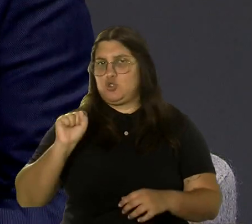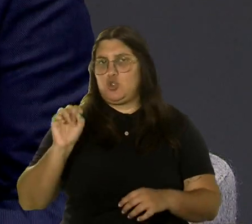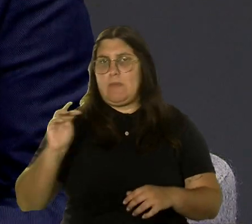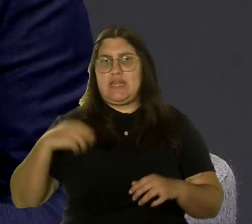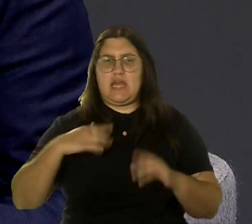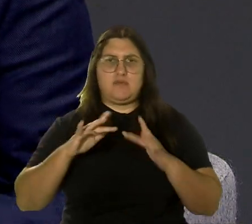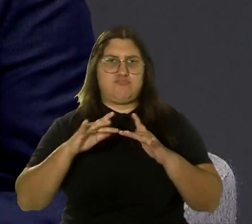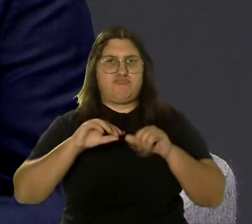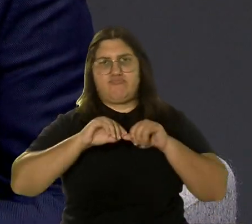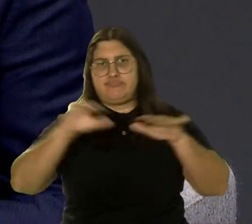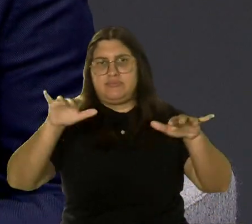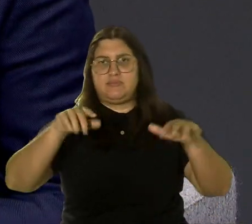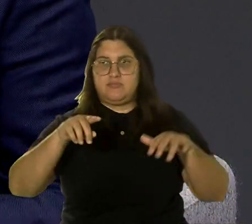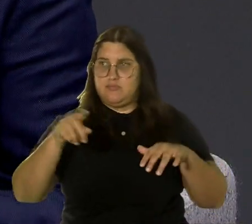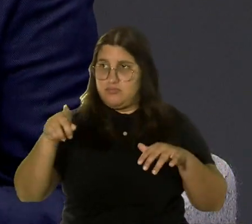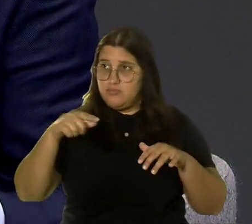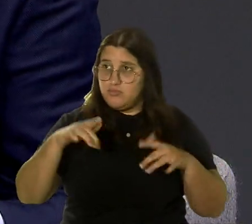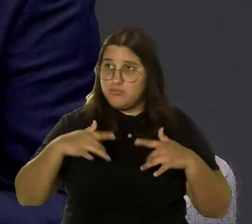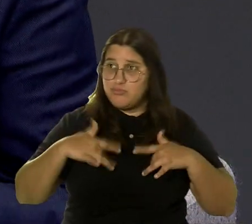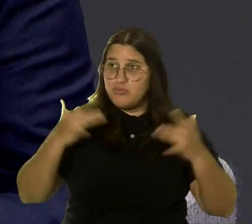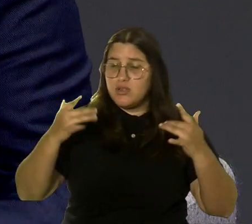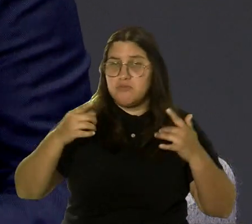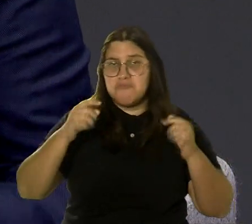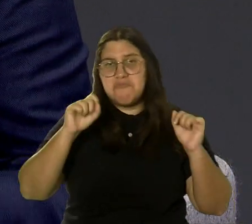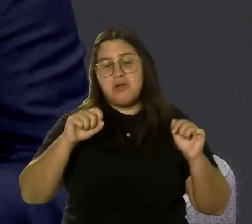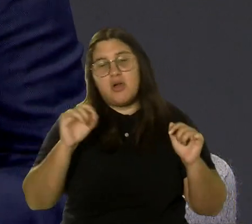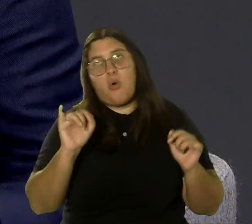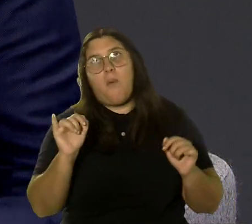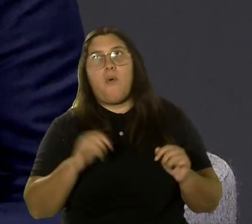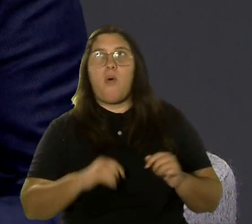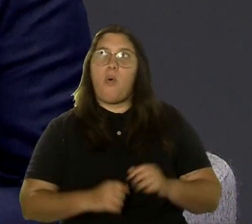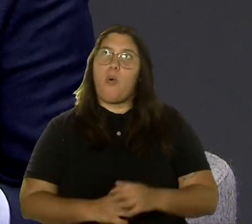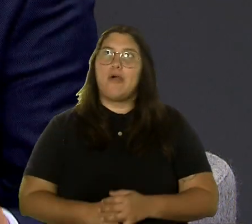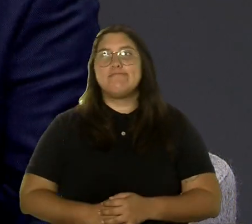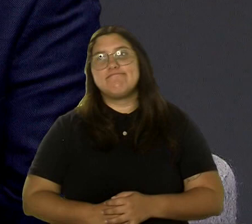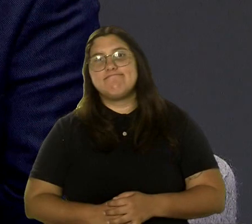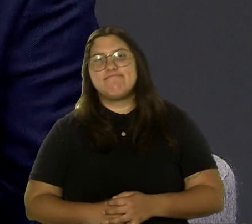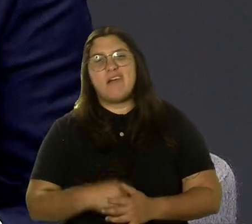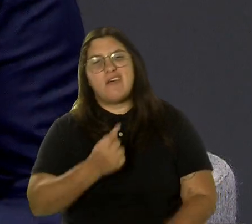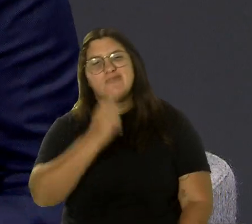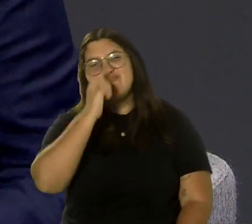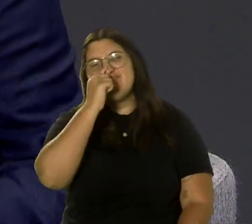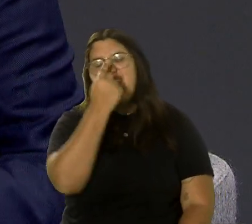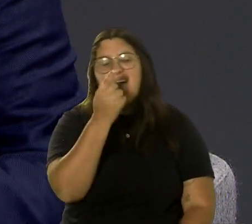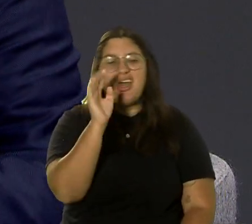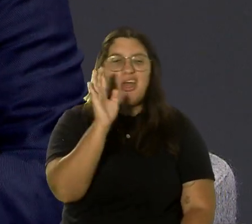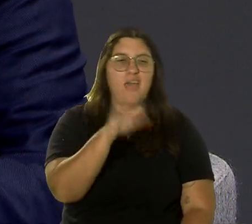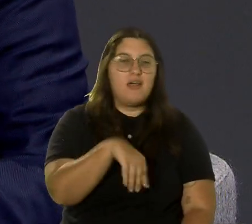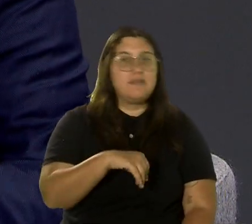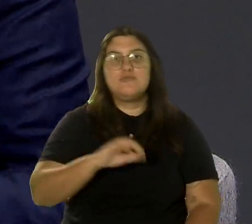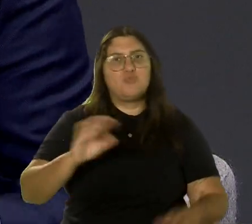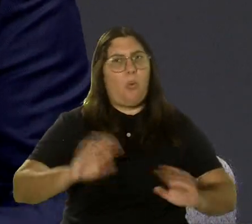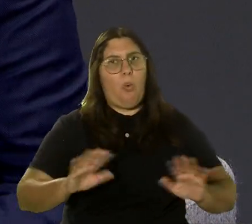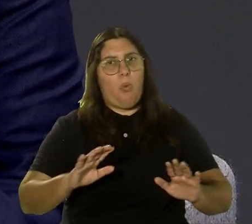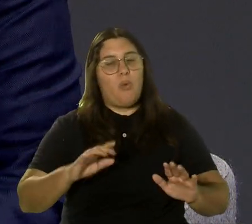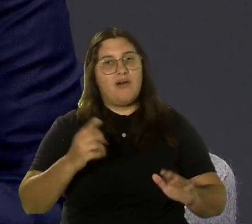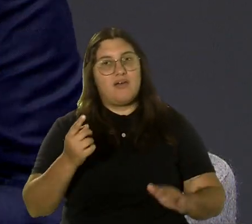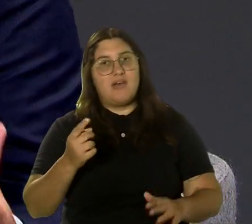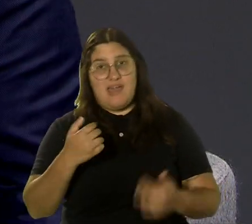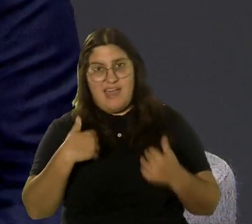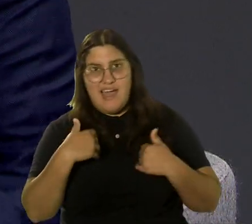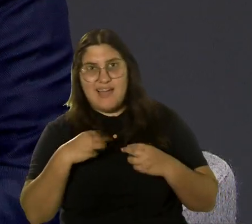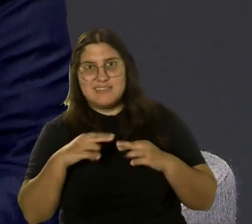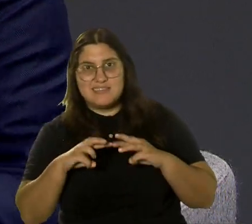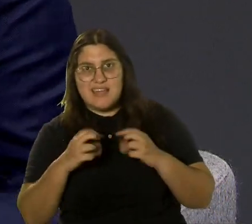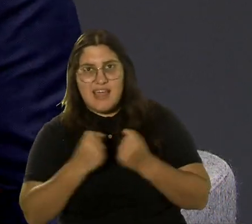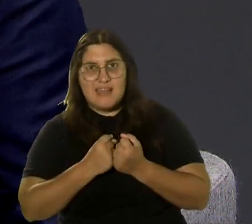que es un evento que uno no lo puede ver como que sea algo aburrido, técnico, sino que entiendo que hay una serie de